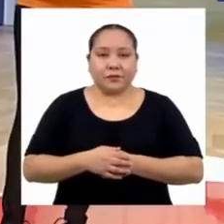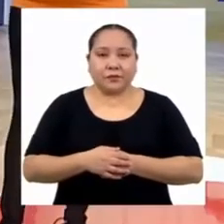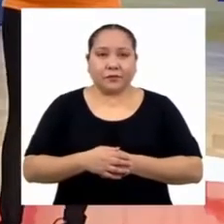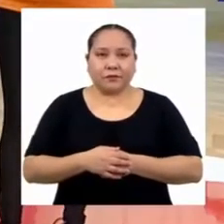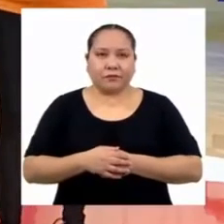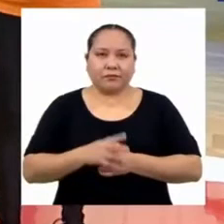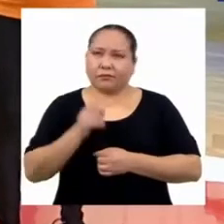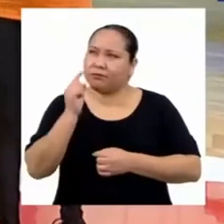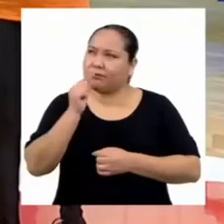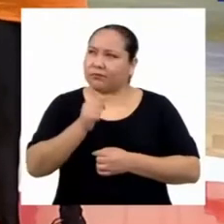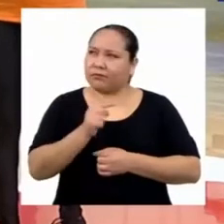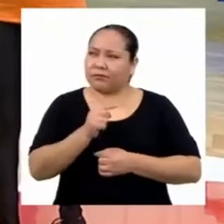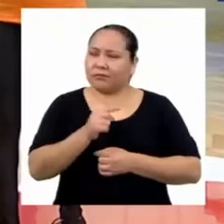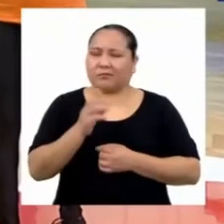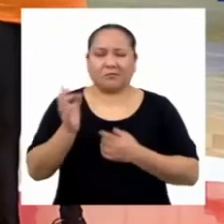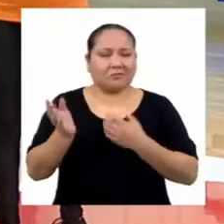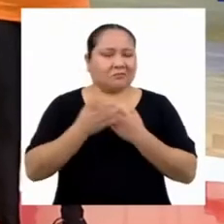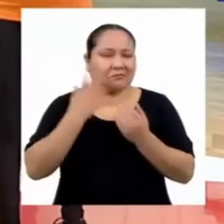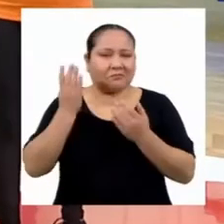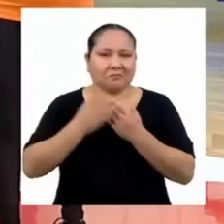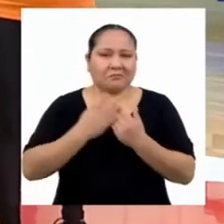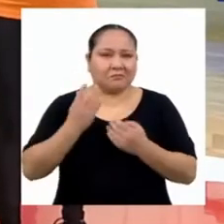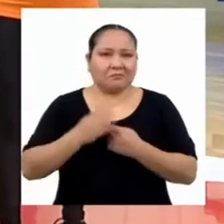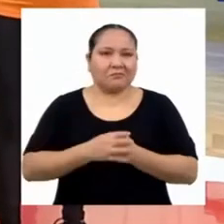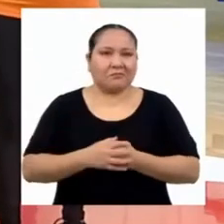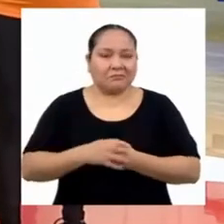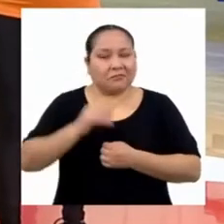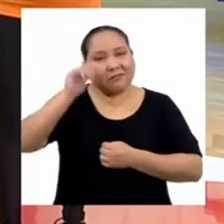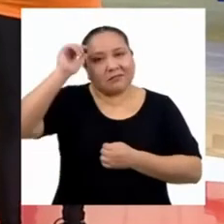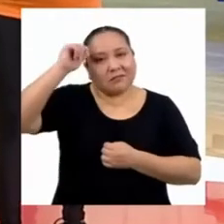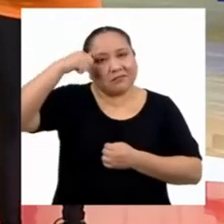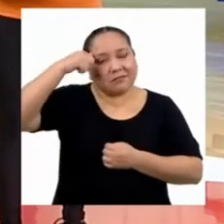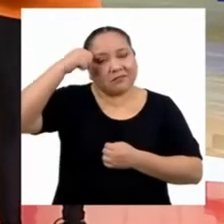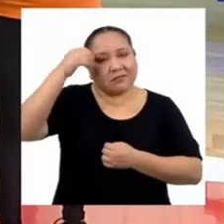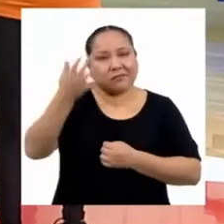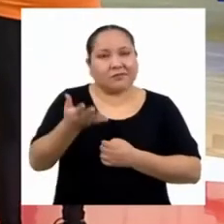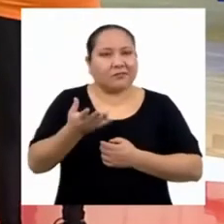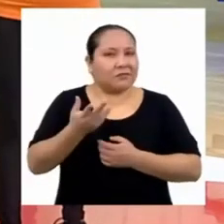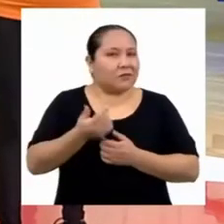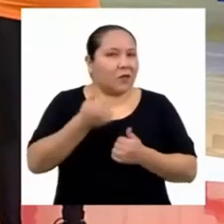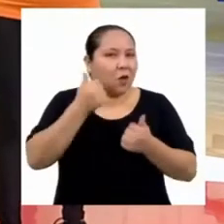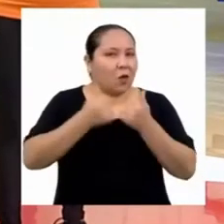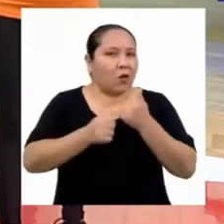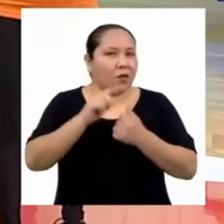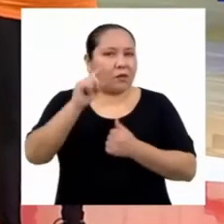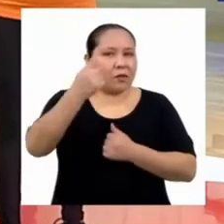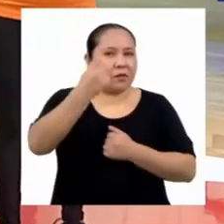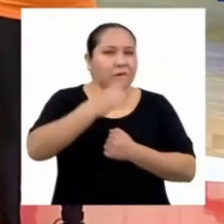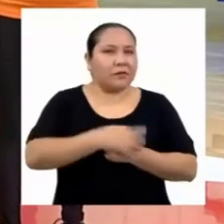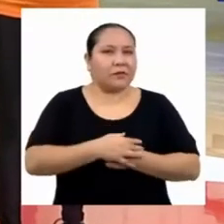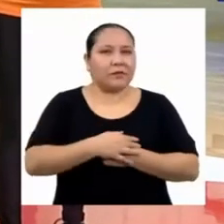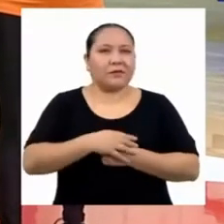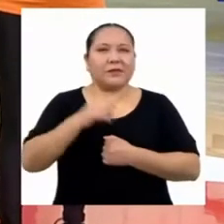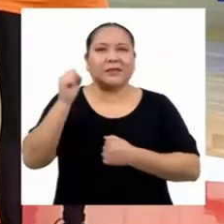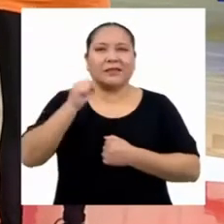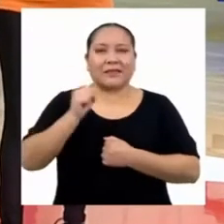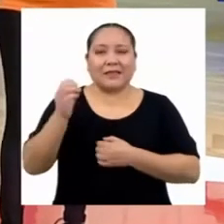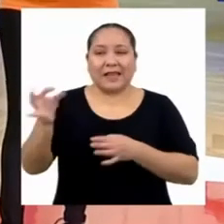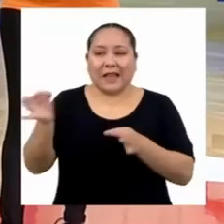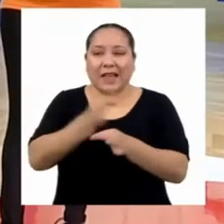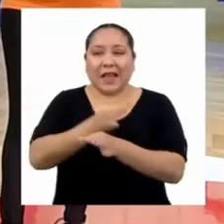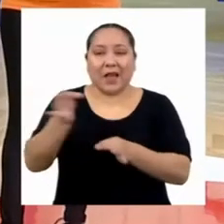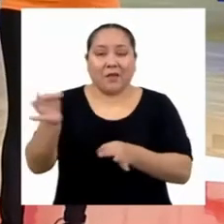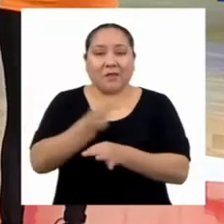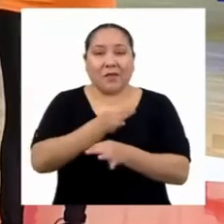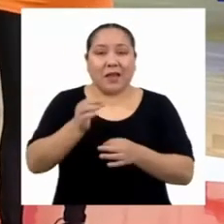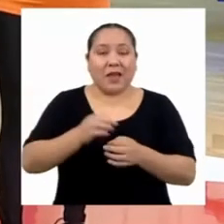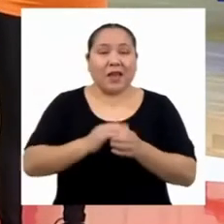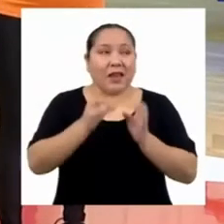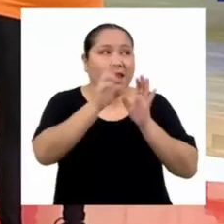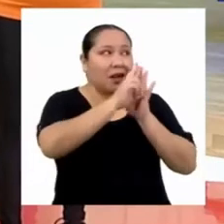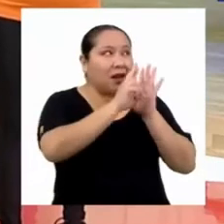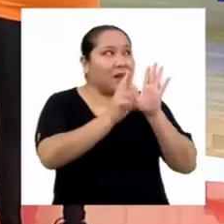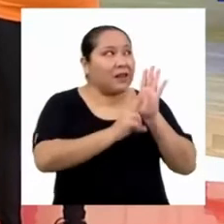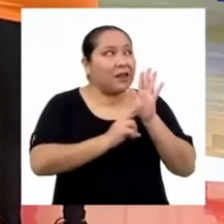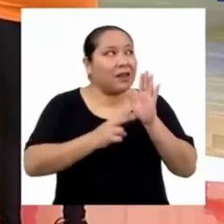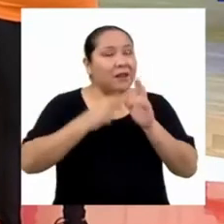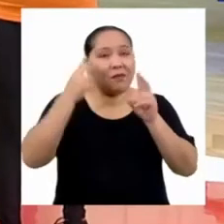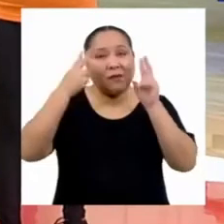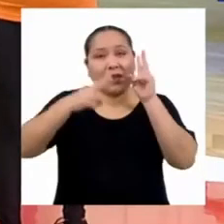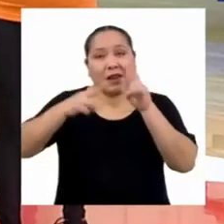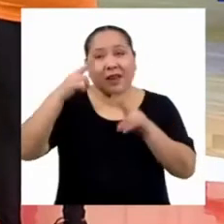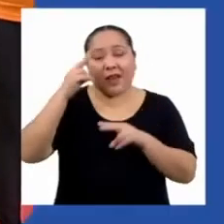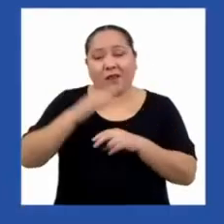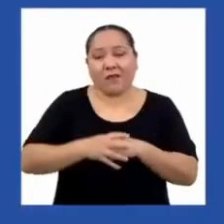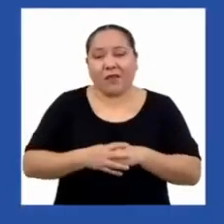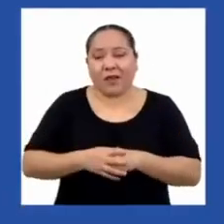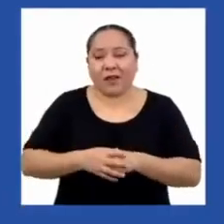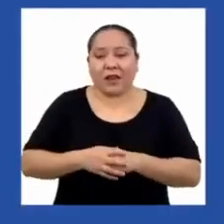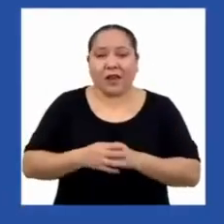Esto está sencillo. ¿Recuerdan qué es primero? Claro, reemplazar nuestra fórmula para calcular la muestra